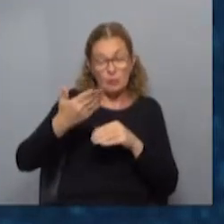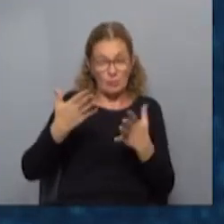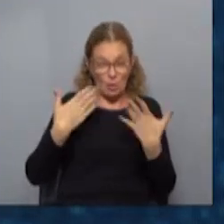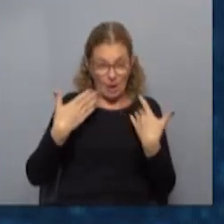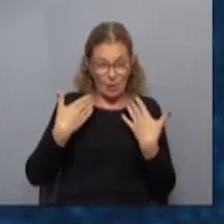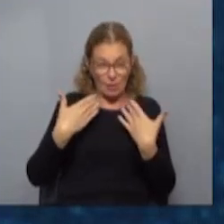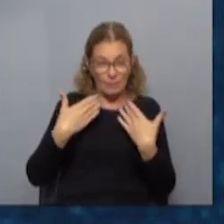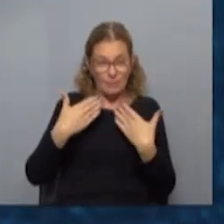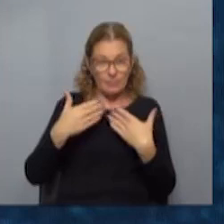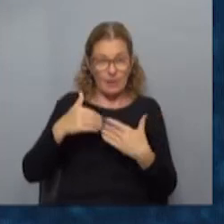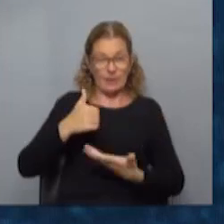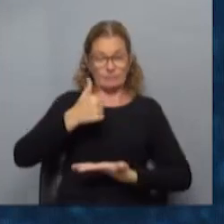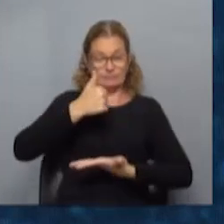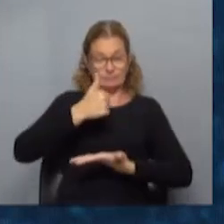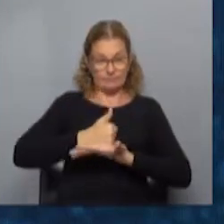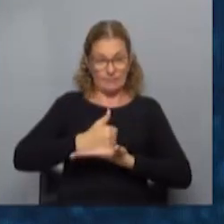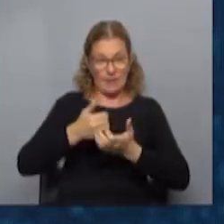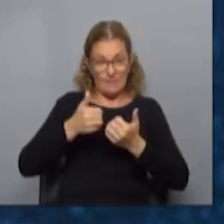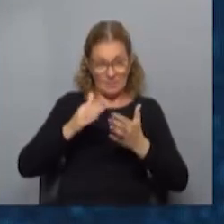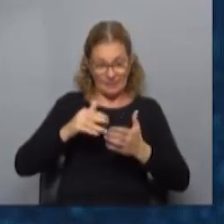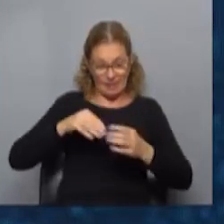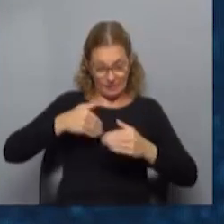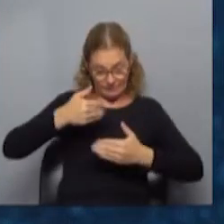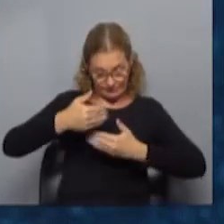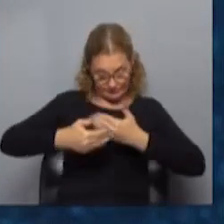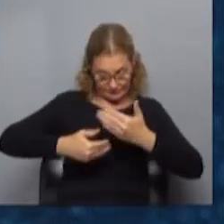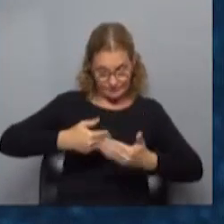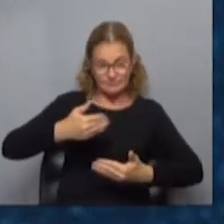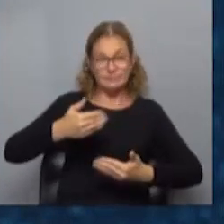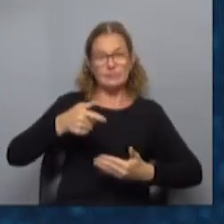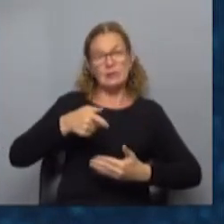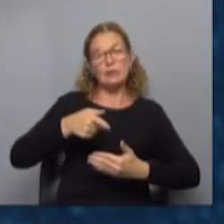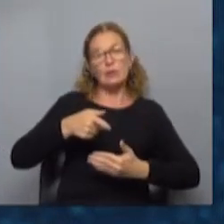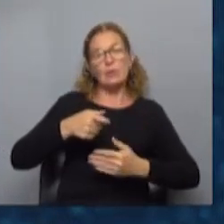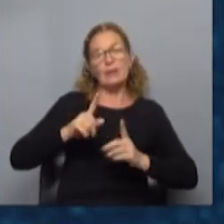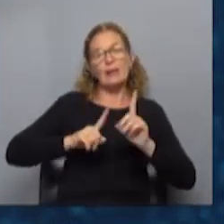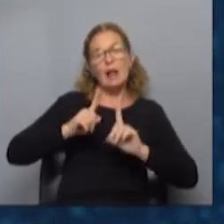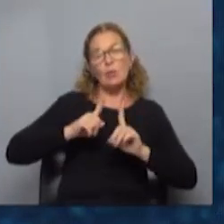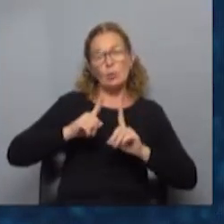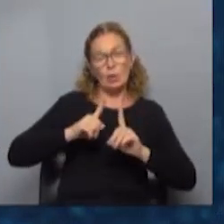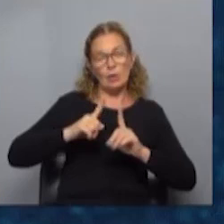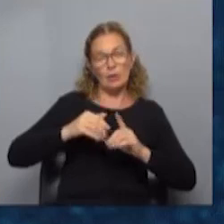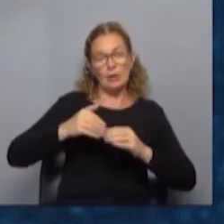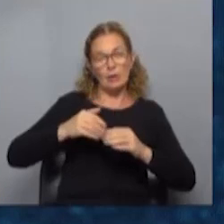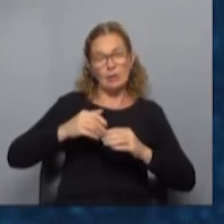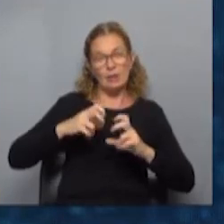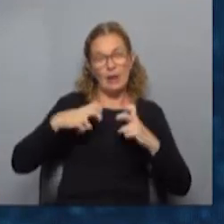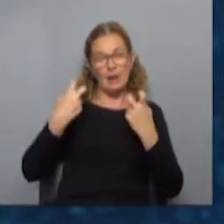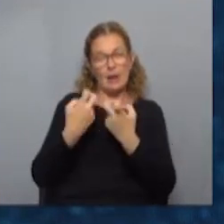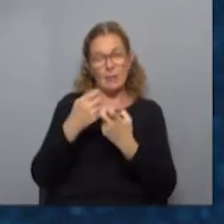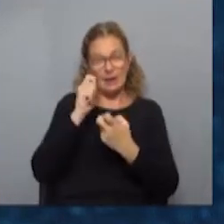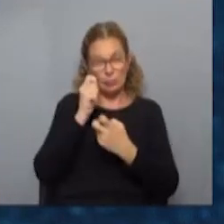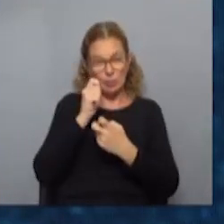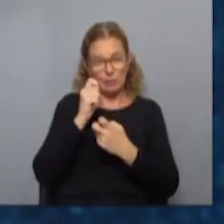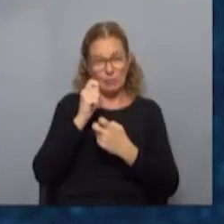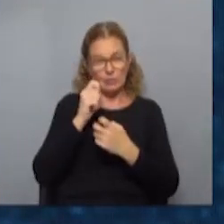para mantenerlo de pie, y que pueda empezar a caminar, bueno, van a ser algunas de las gestiones que a través de la Cámara Uruguaya de Turismo